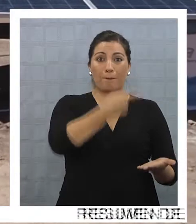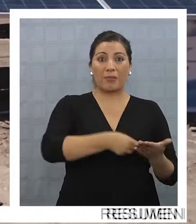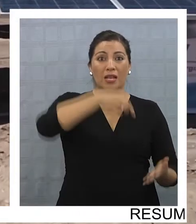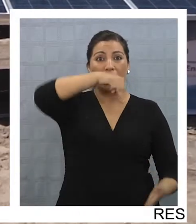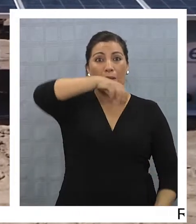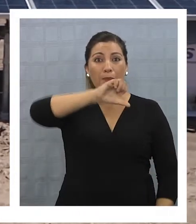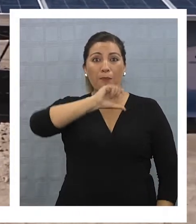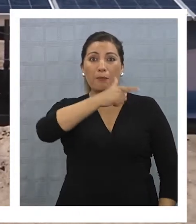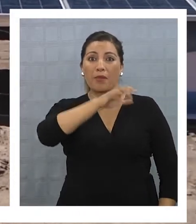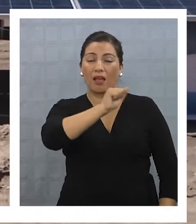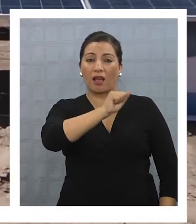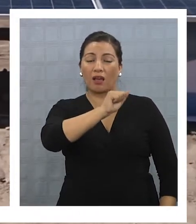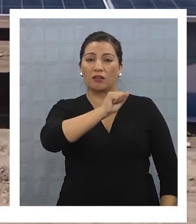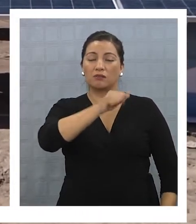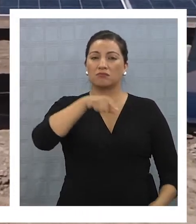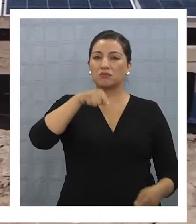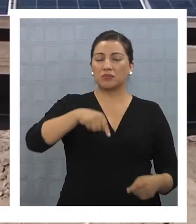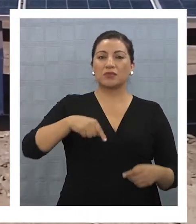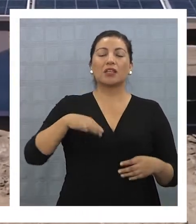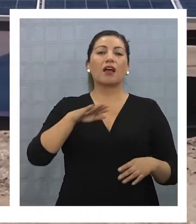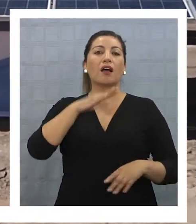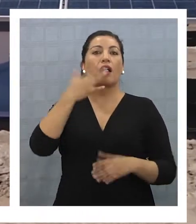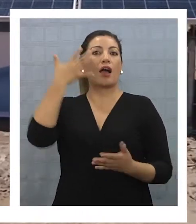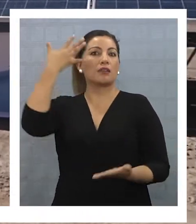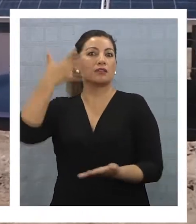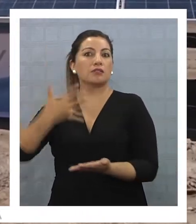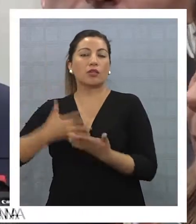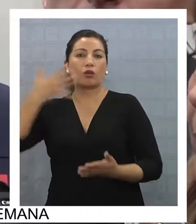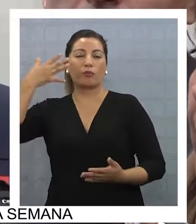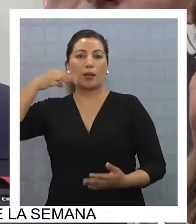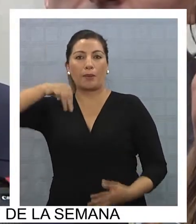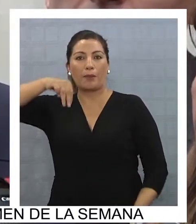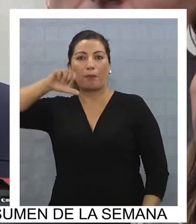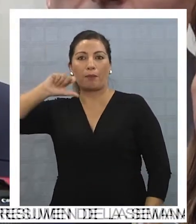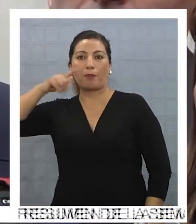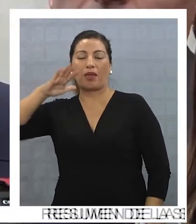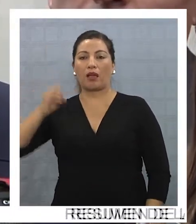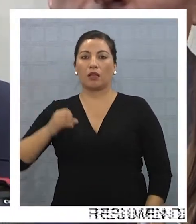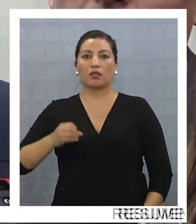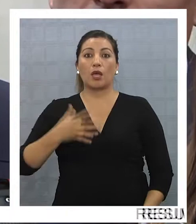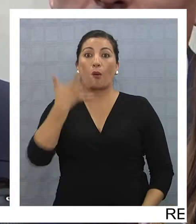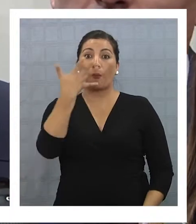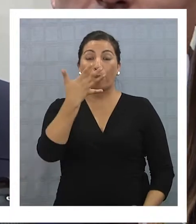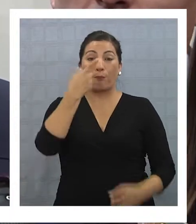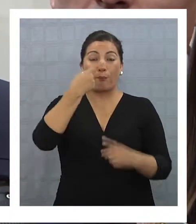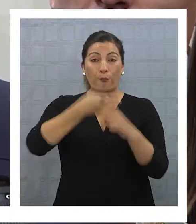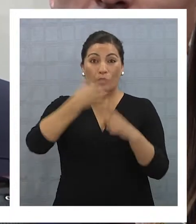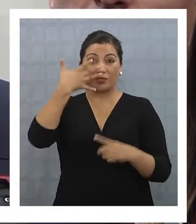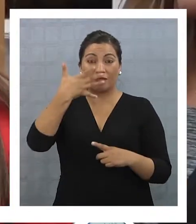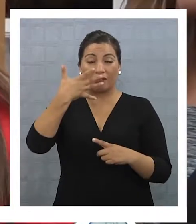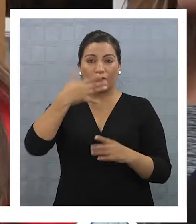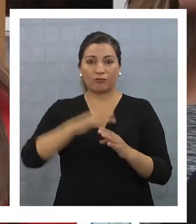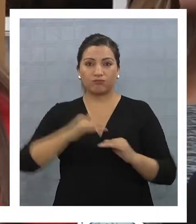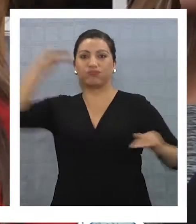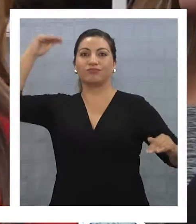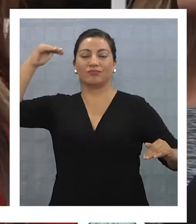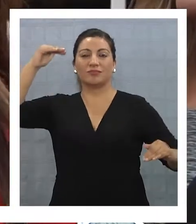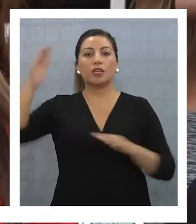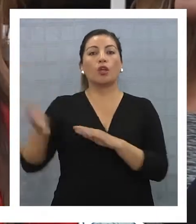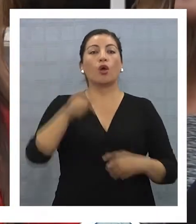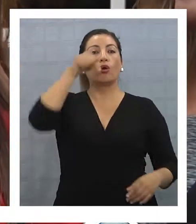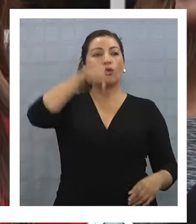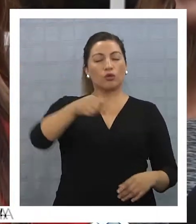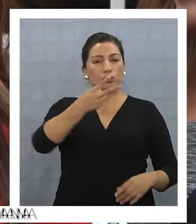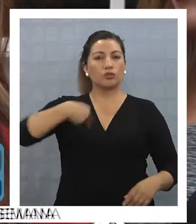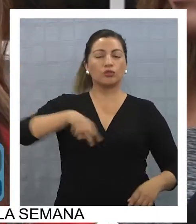instalados en base a estas tecnologías, particularmente solar y eólica, a 5.000 megas. Es decir, vamos a haber multiplicado por 5 la energía. Particularmente hoy